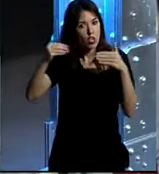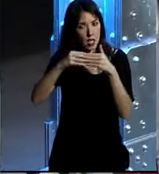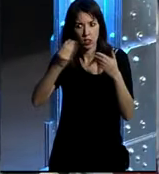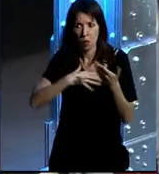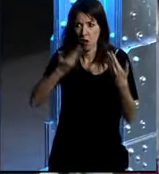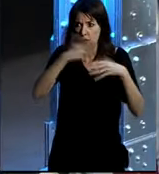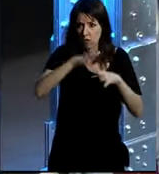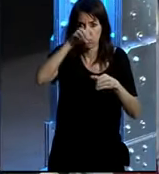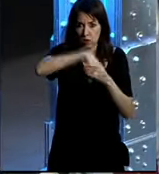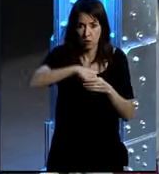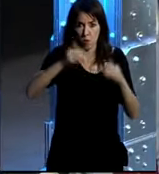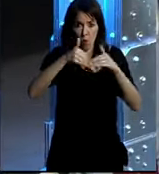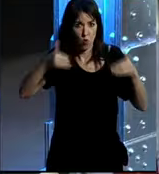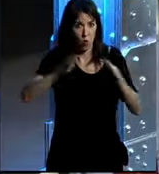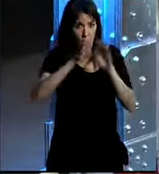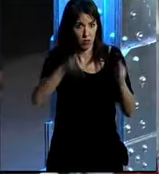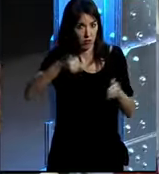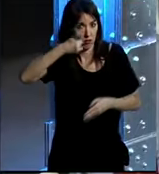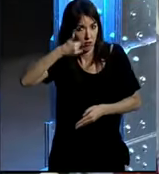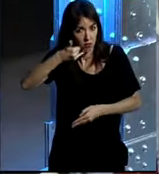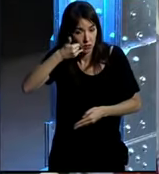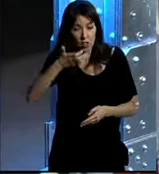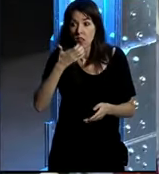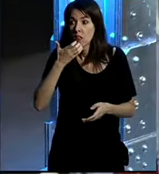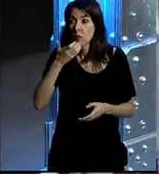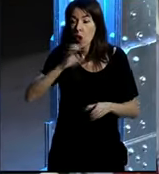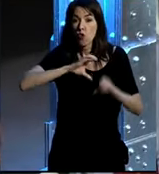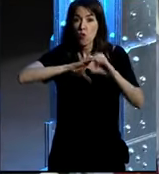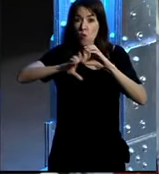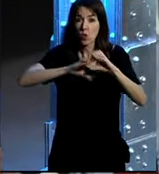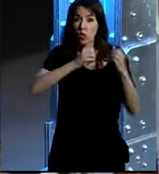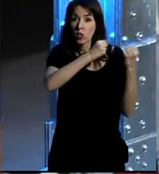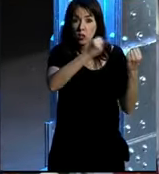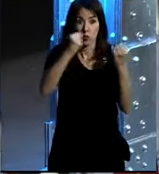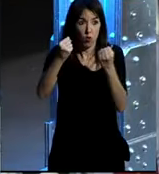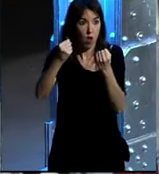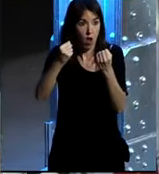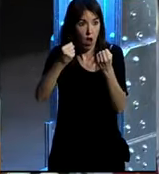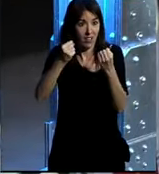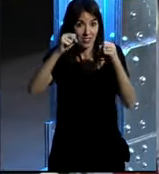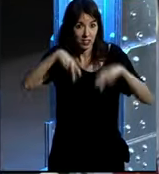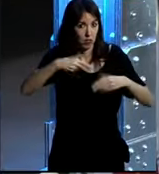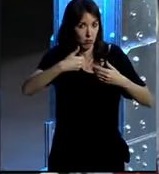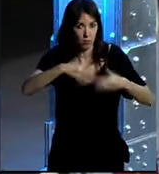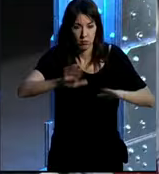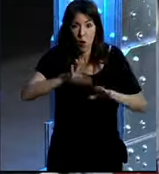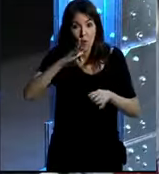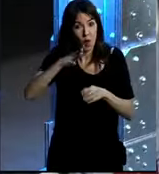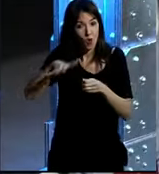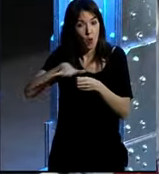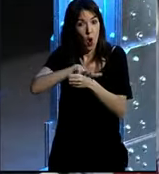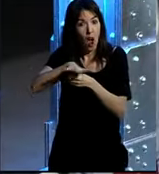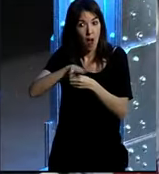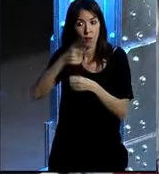perfectamente entregada en un call center es una función que sin la comunicación institucional está perdida porque como dicen nuestros compañeros en ese ámbito